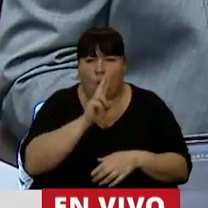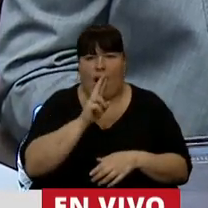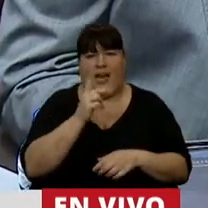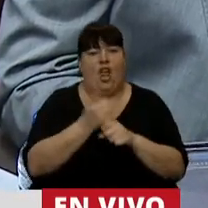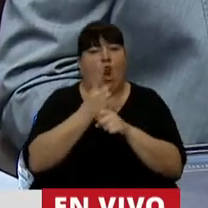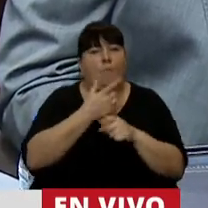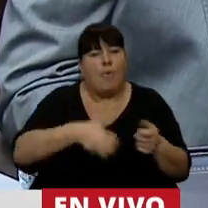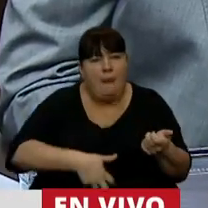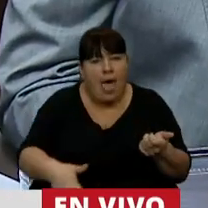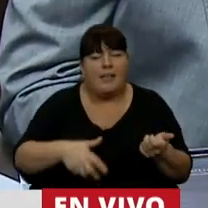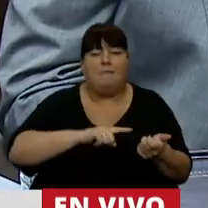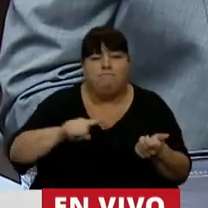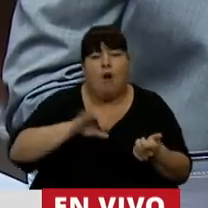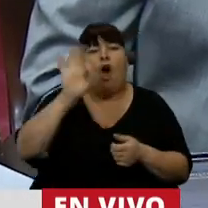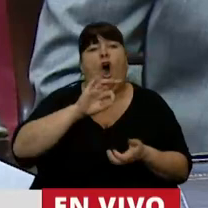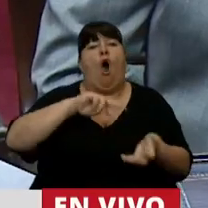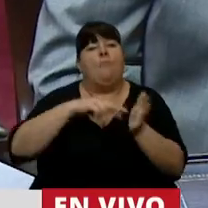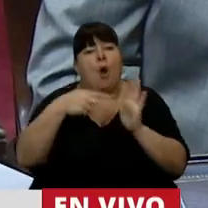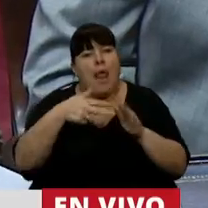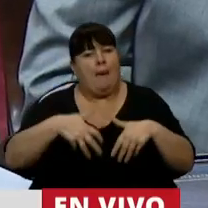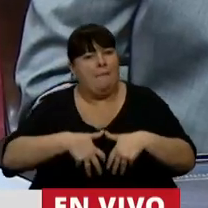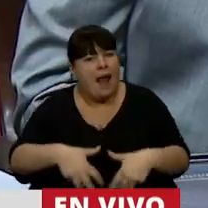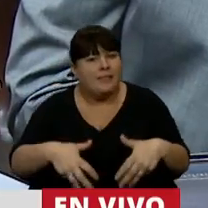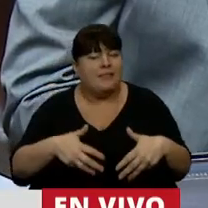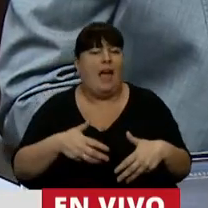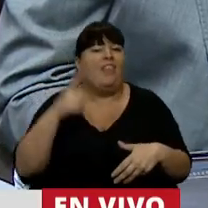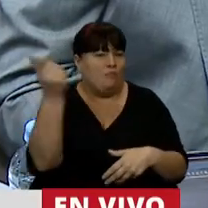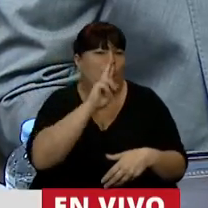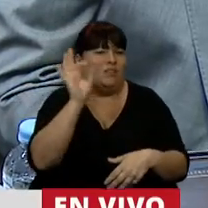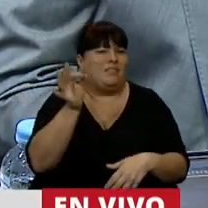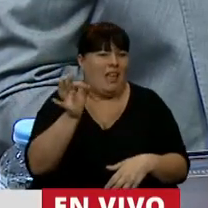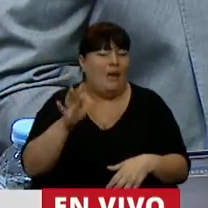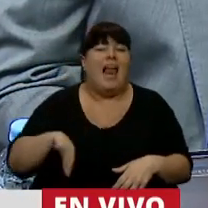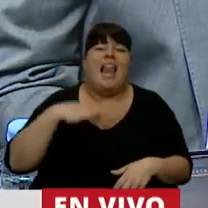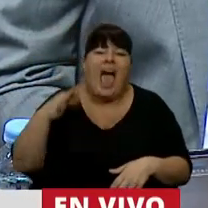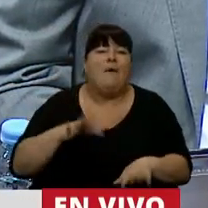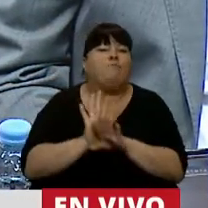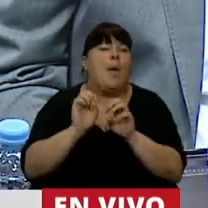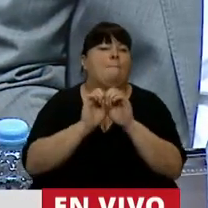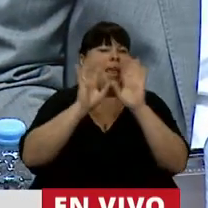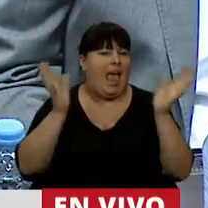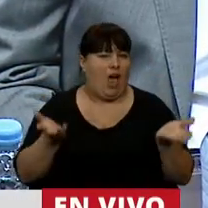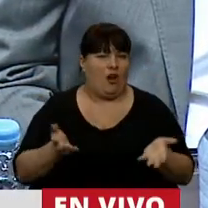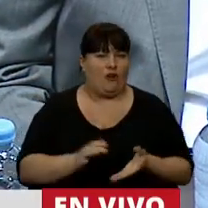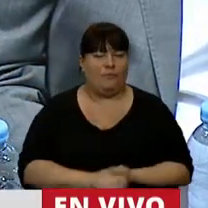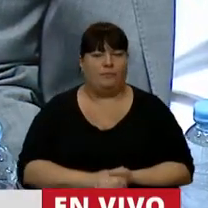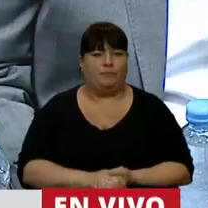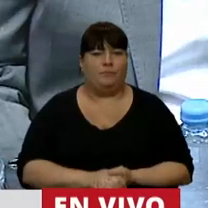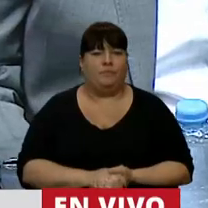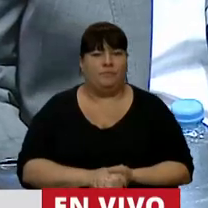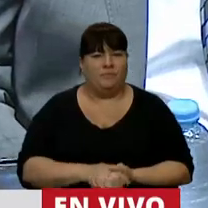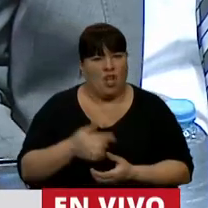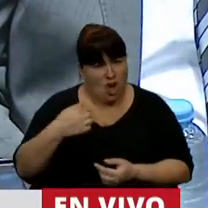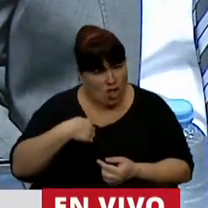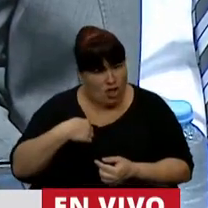han podido quedar embarazadas o que han tenido dificultades para quedar embarazadas, lo saben. La vida es un milagro. Y vamos a